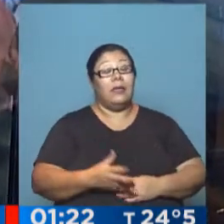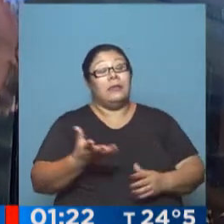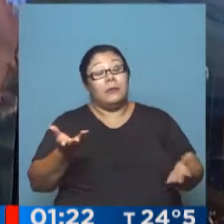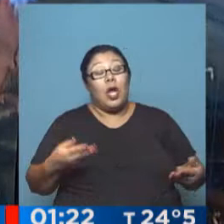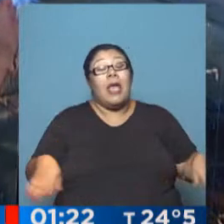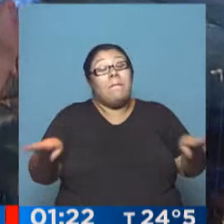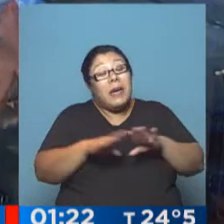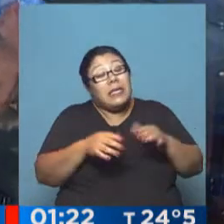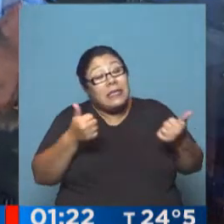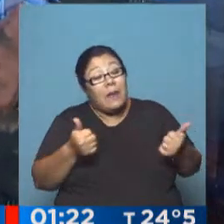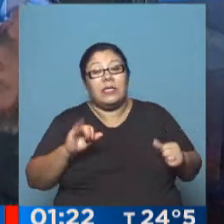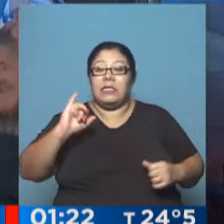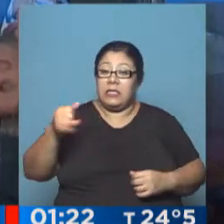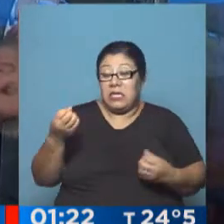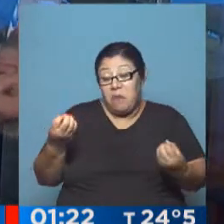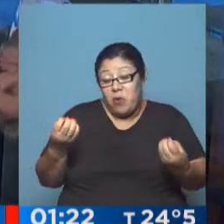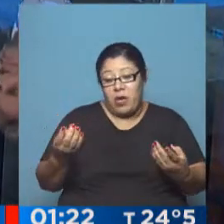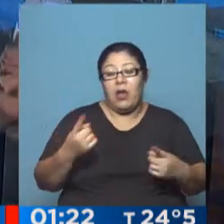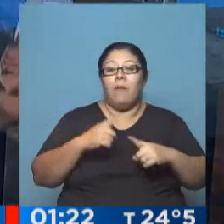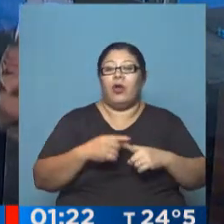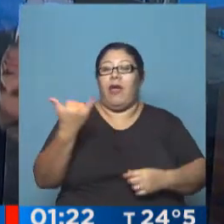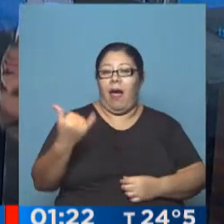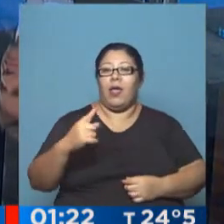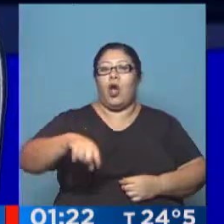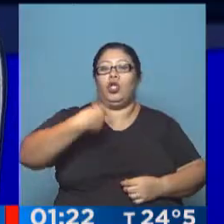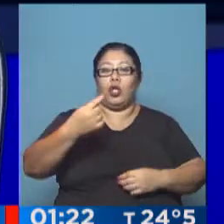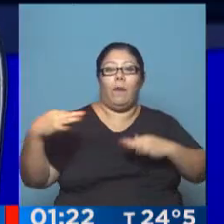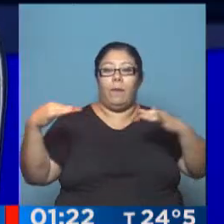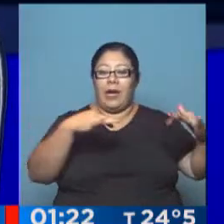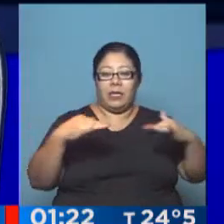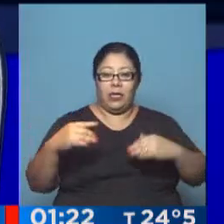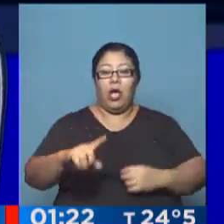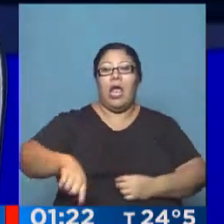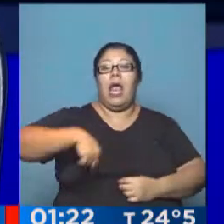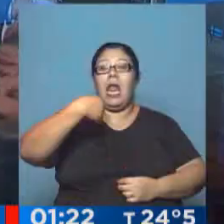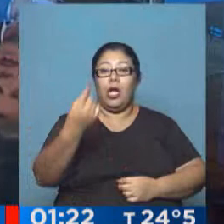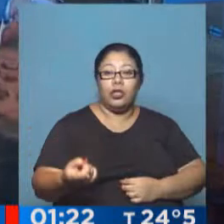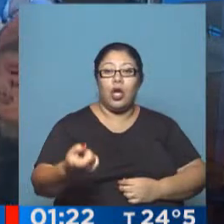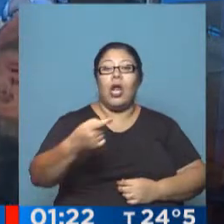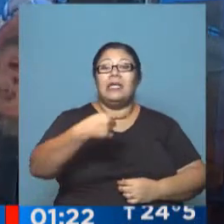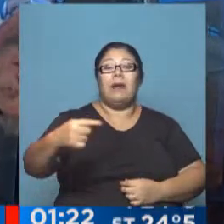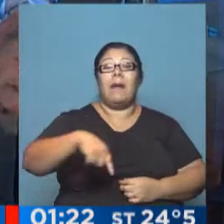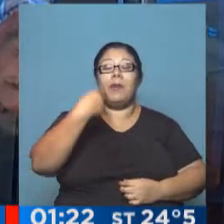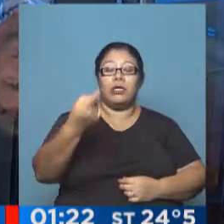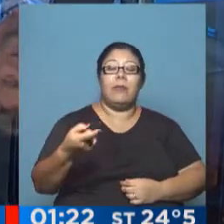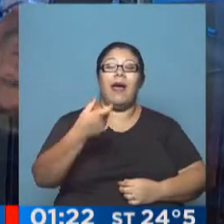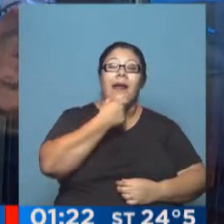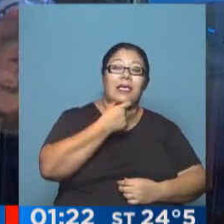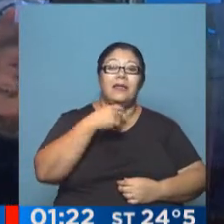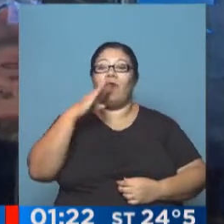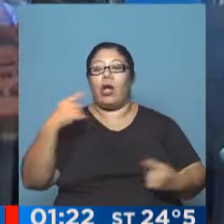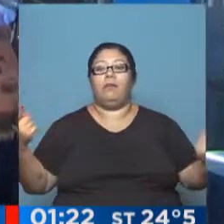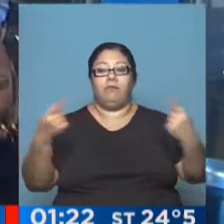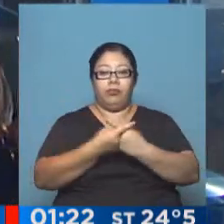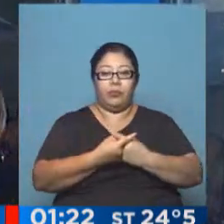mal, teniendo en cuenta que todavía resta bastante por esta fase de grupo. Recordemos que el próximo partido es Racing y Boca la próxima semana. Hacemos una breve pausa y seguimos